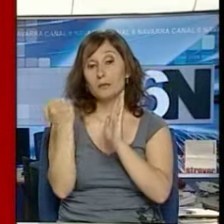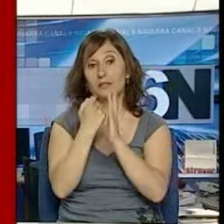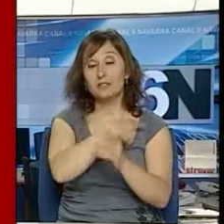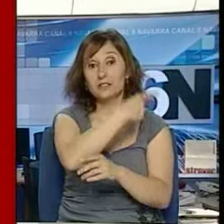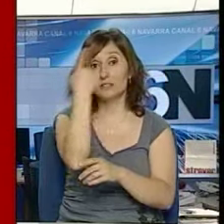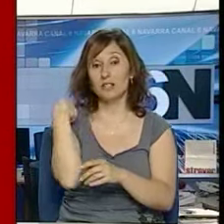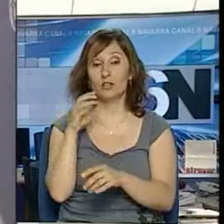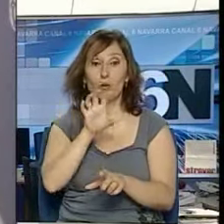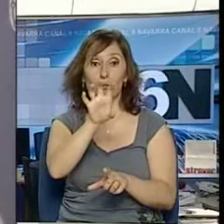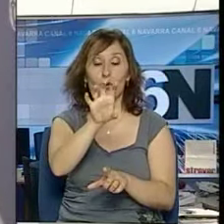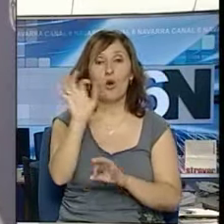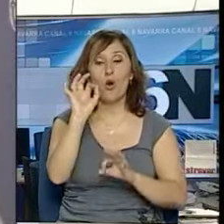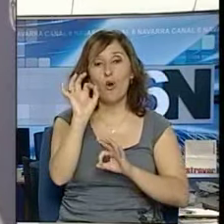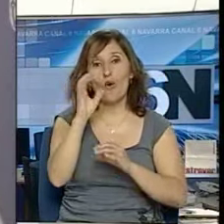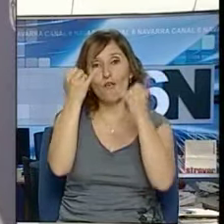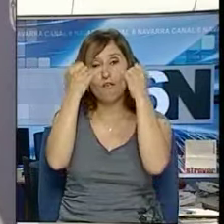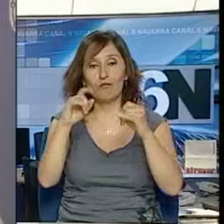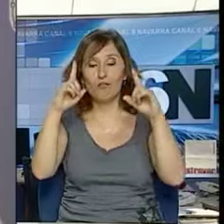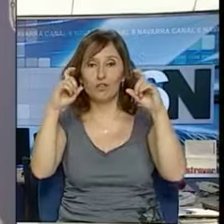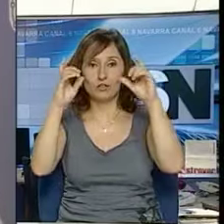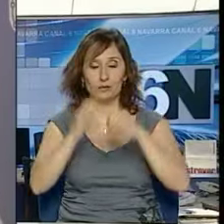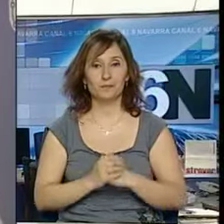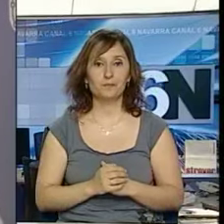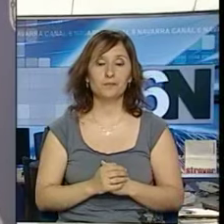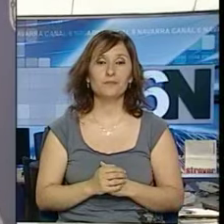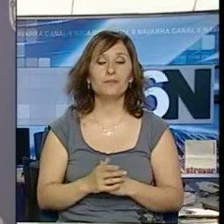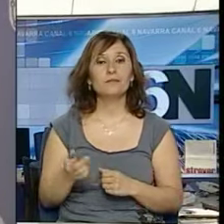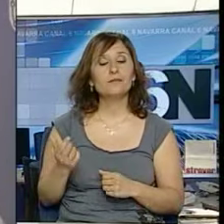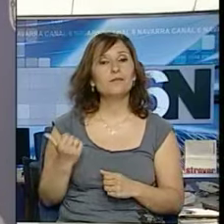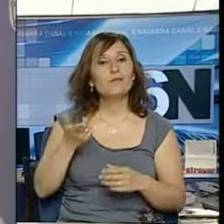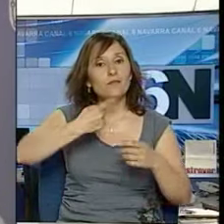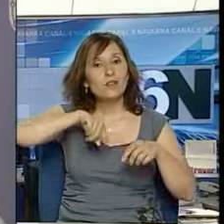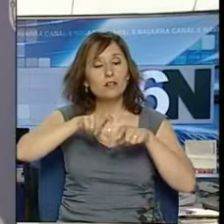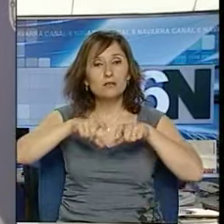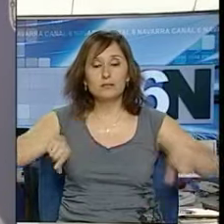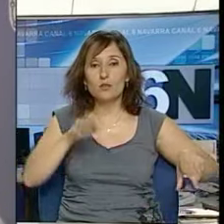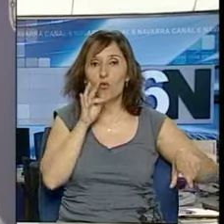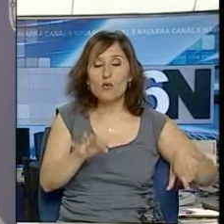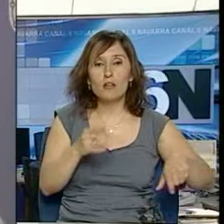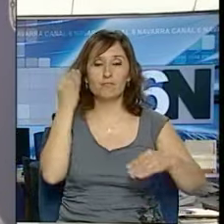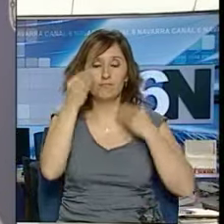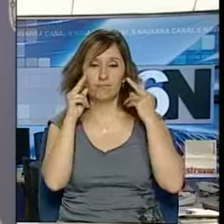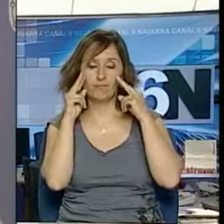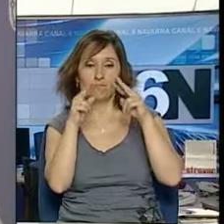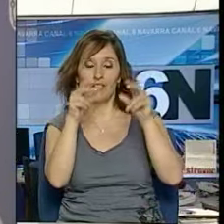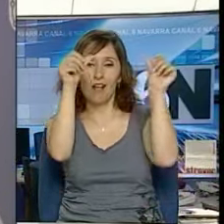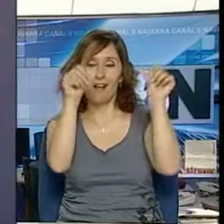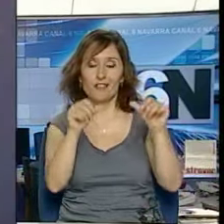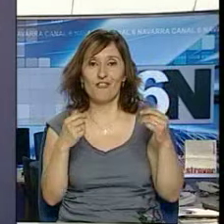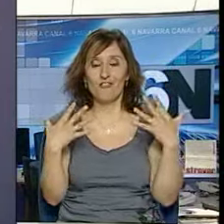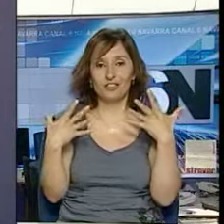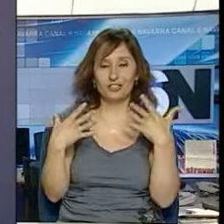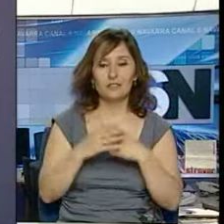clásico de la fotografía. El jurado valoró de alguna manera la tradición con la frescura de este cartel.